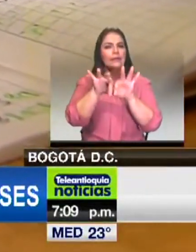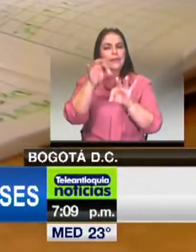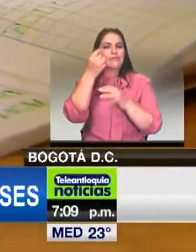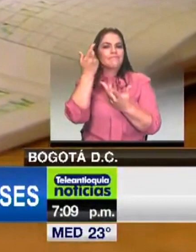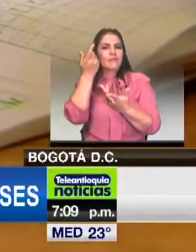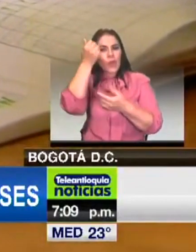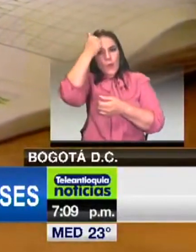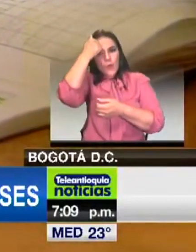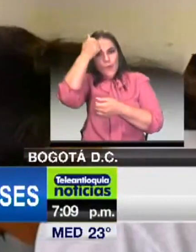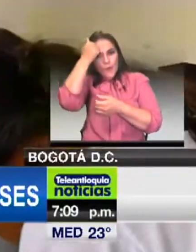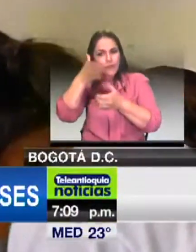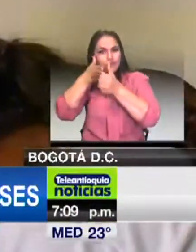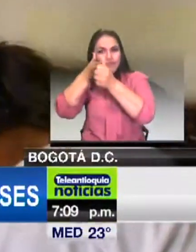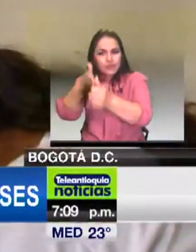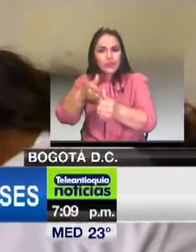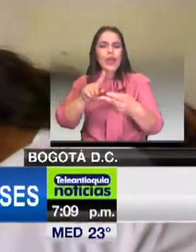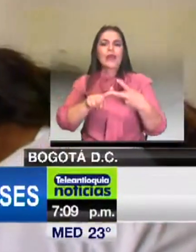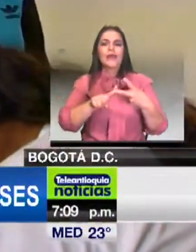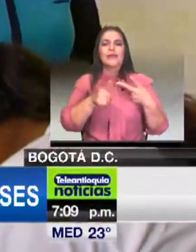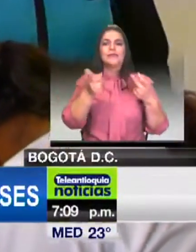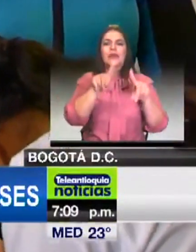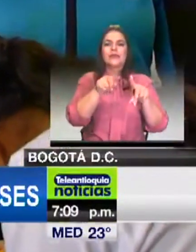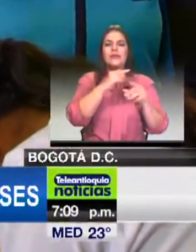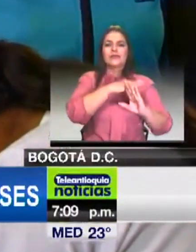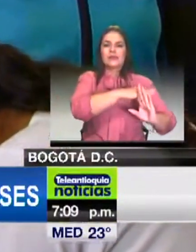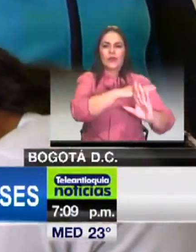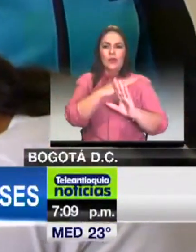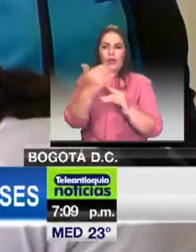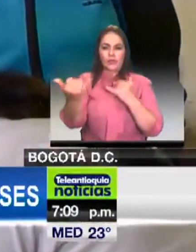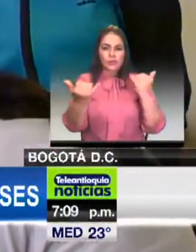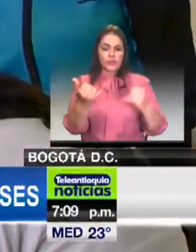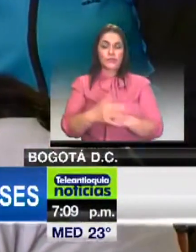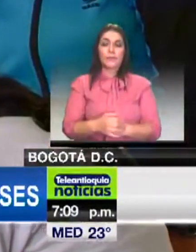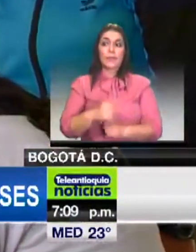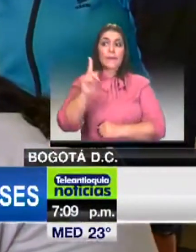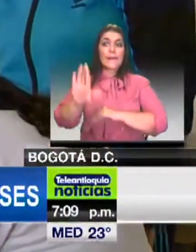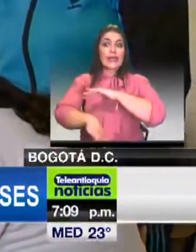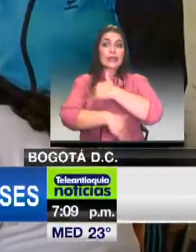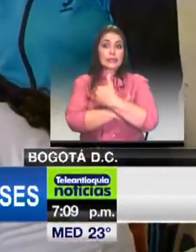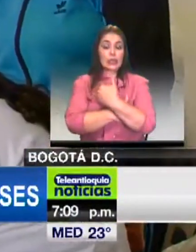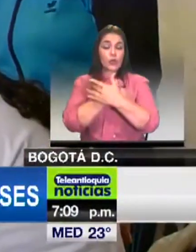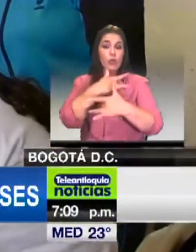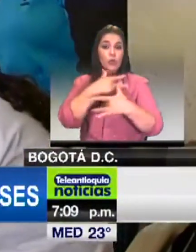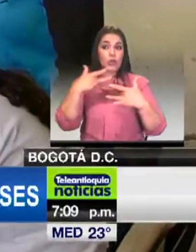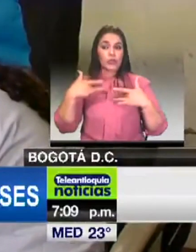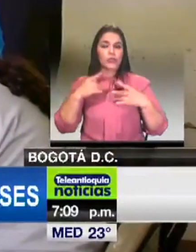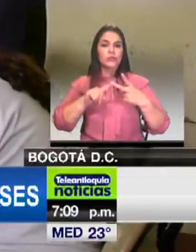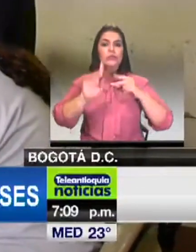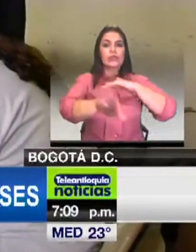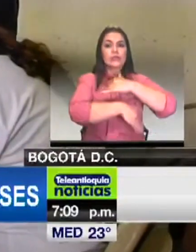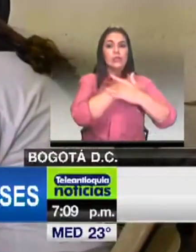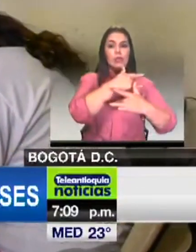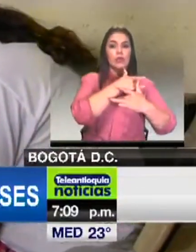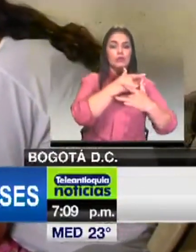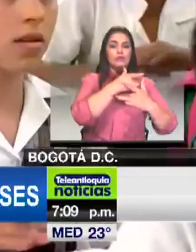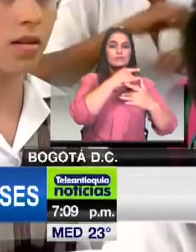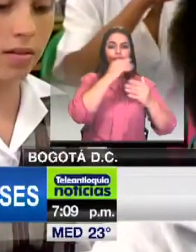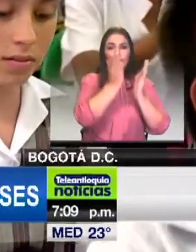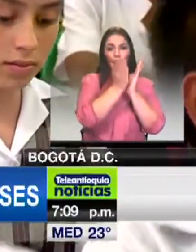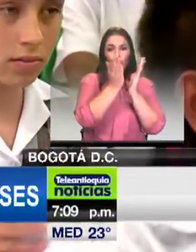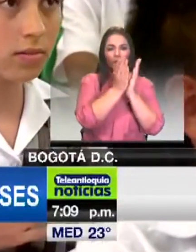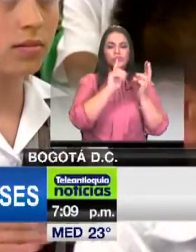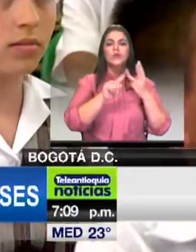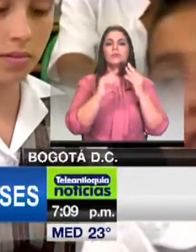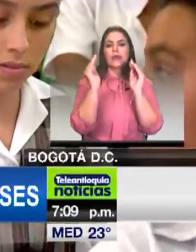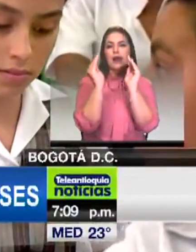Los lineamientos son el resultado de un trabajo articulado entre el Ministerio de Educación, el de Salud y Protección Social, el Instituto Colombiano